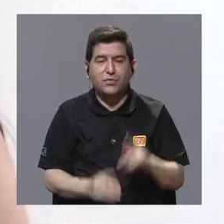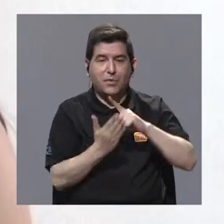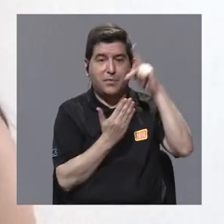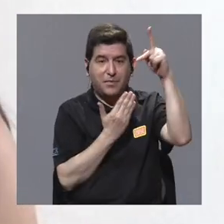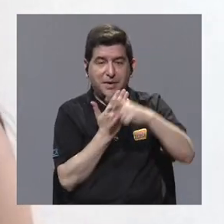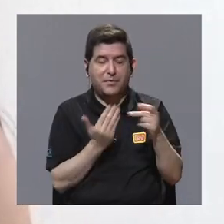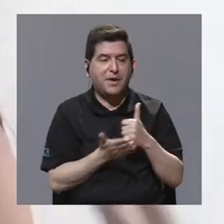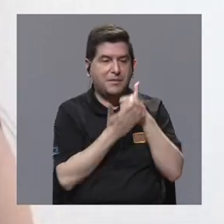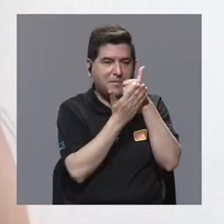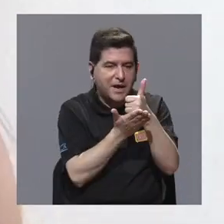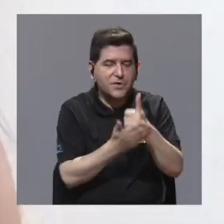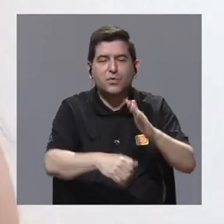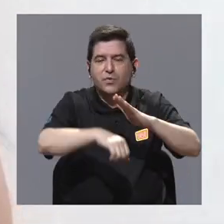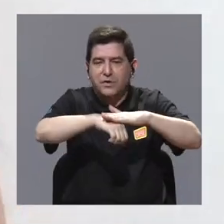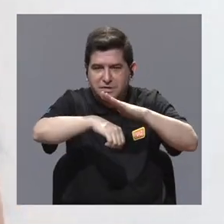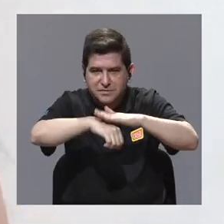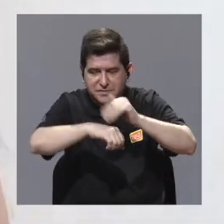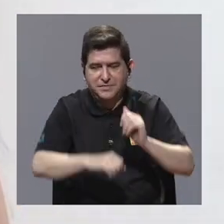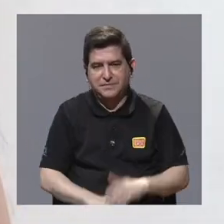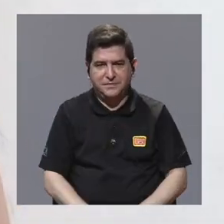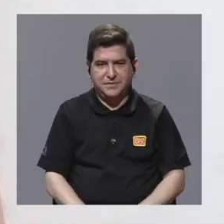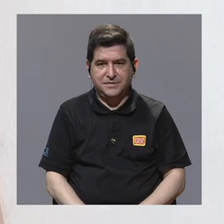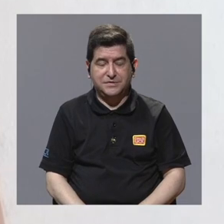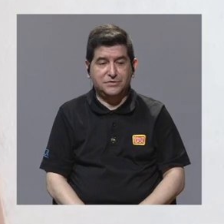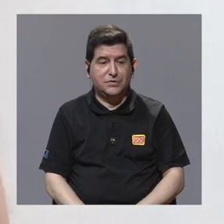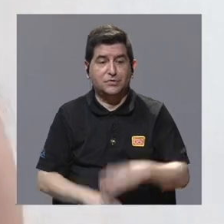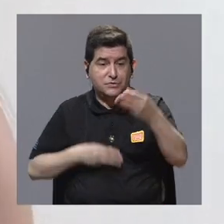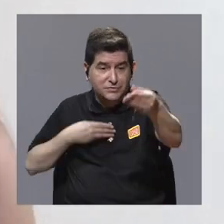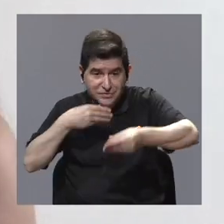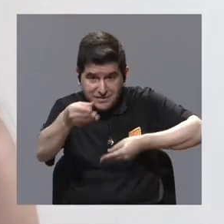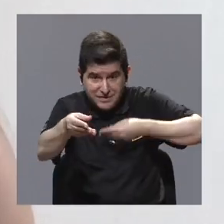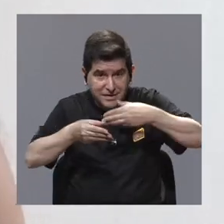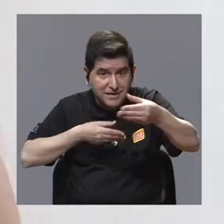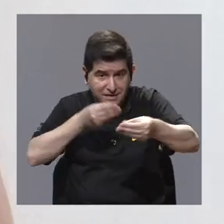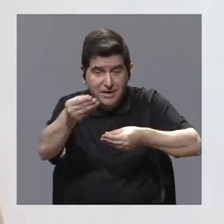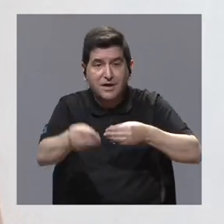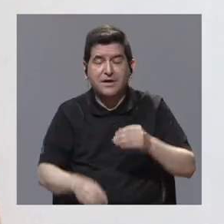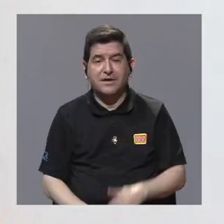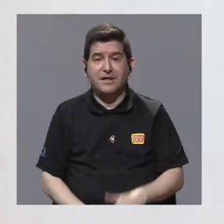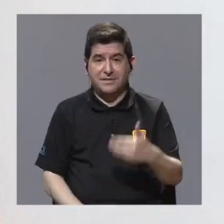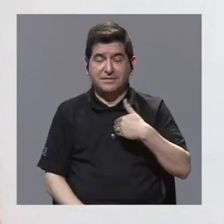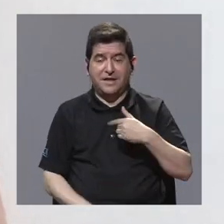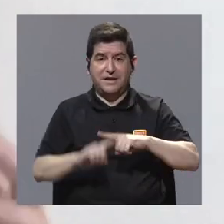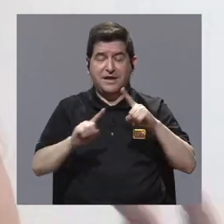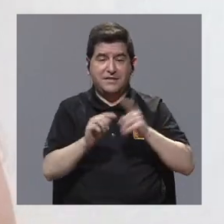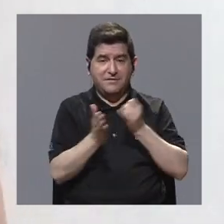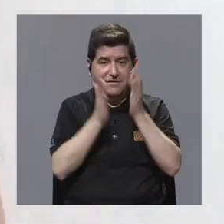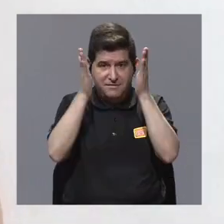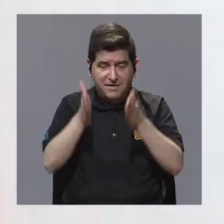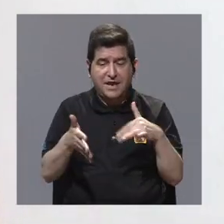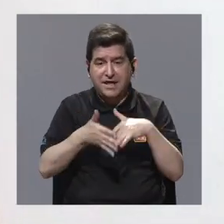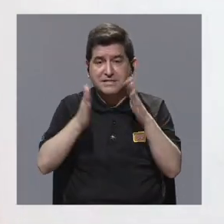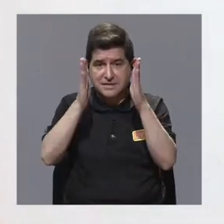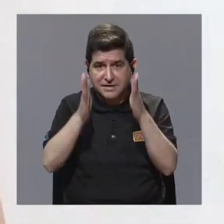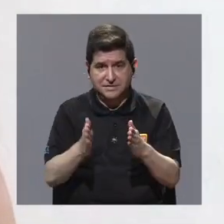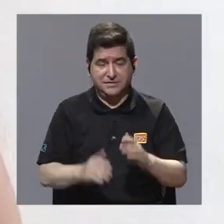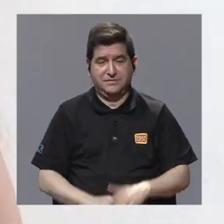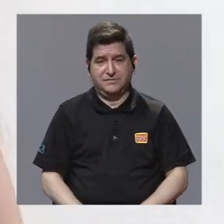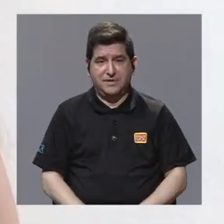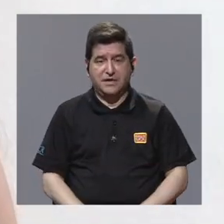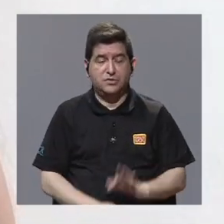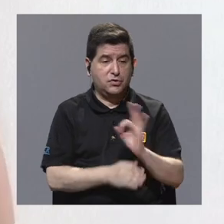para crear programas de becas, de pasantías, de intercambio, por supuesto, entre investigadores,